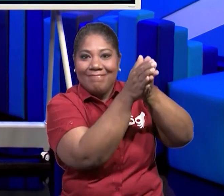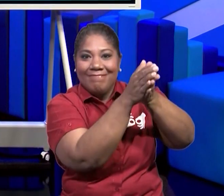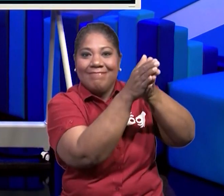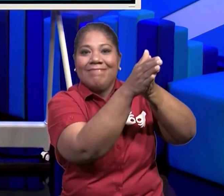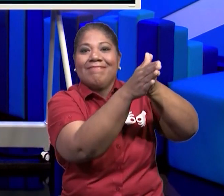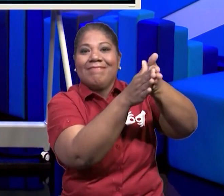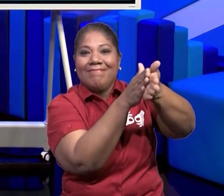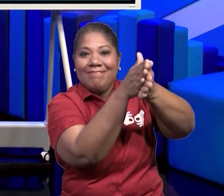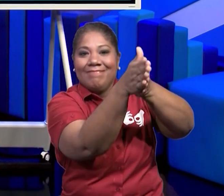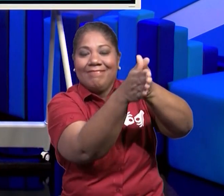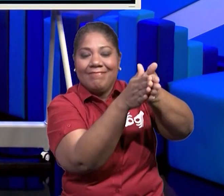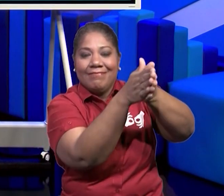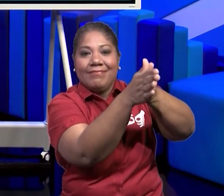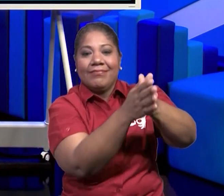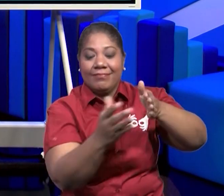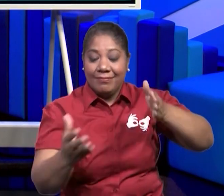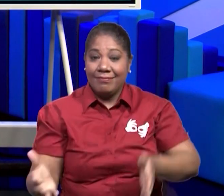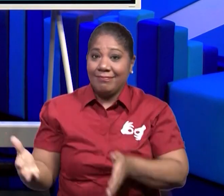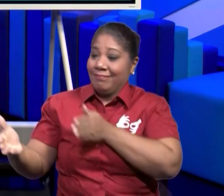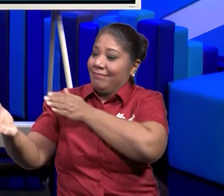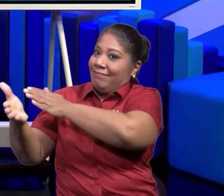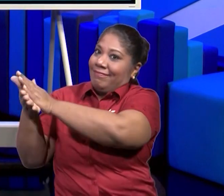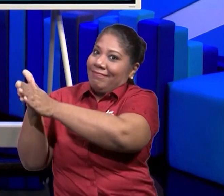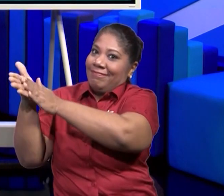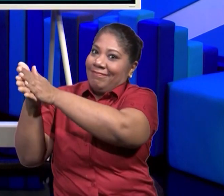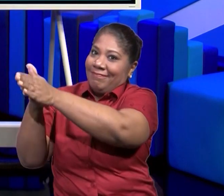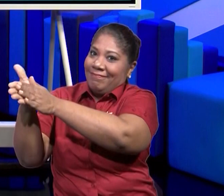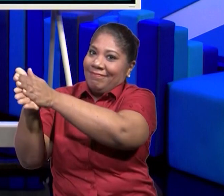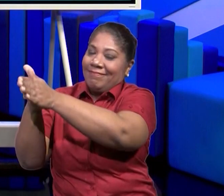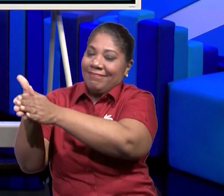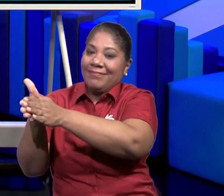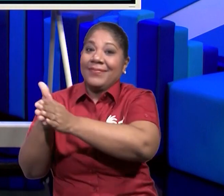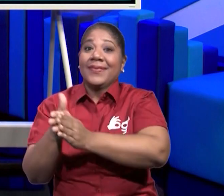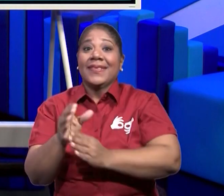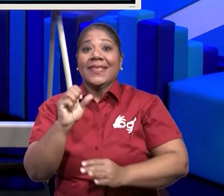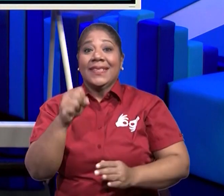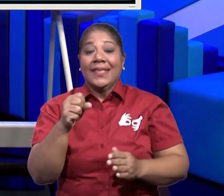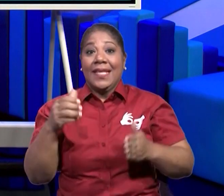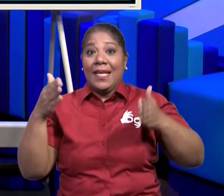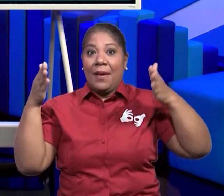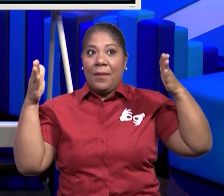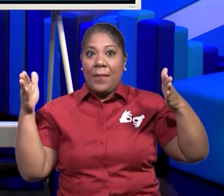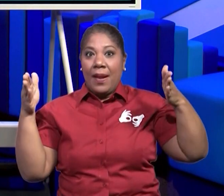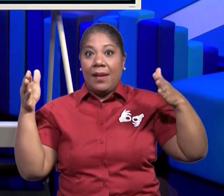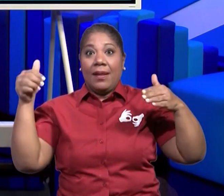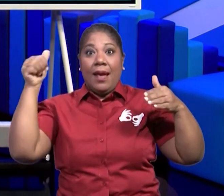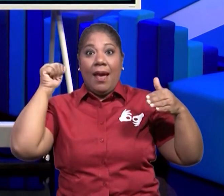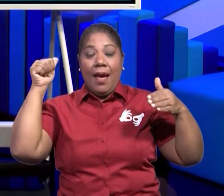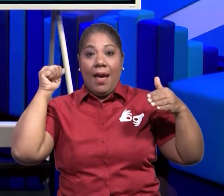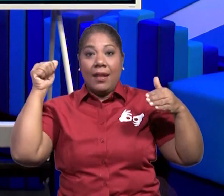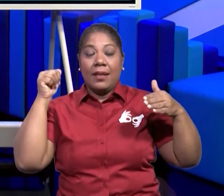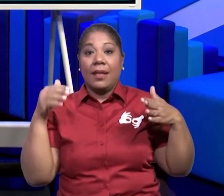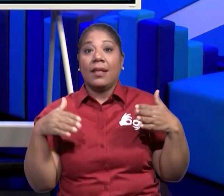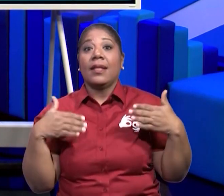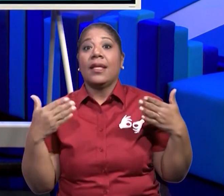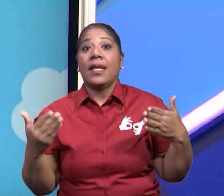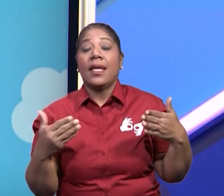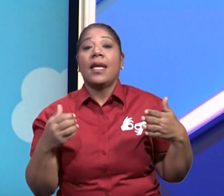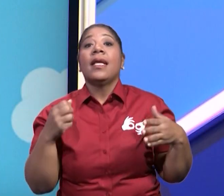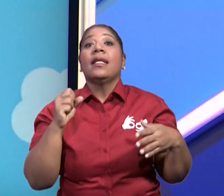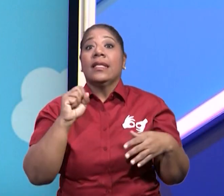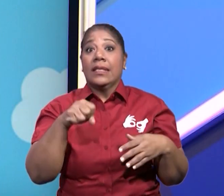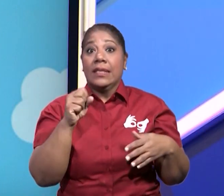en las paredes de la casa. Pero esas paredes de la casa van a estar sujetas de qué? De